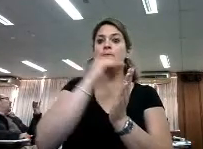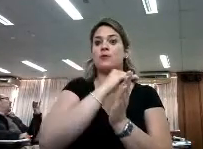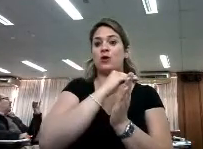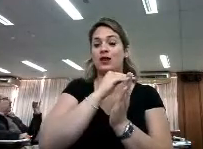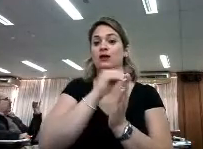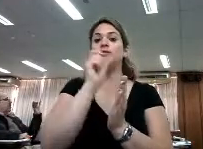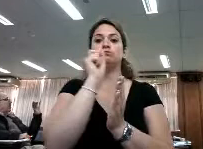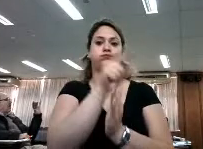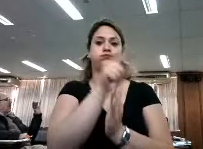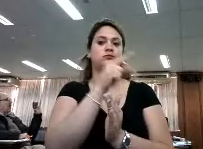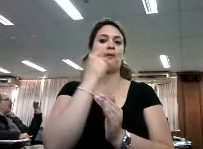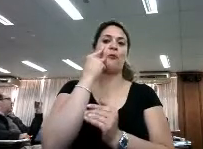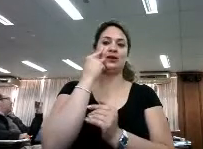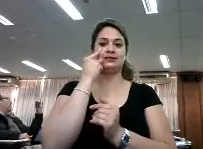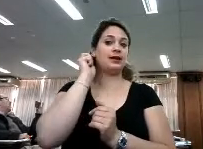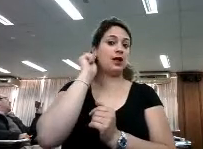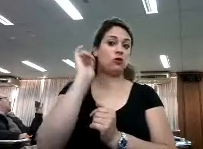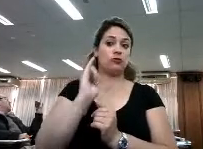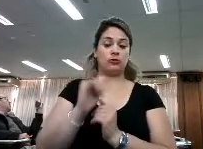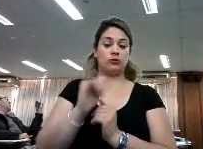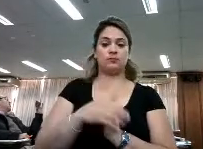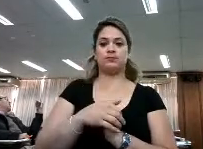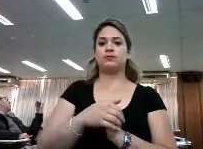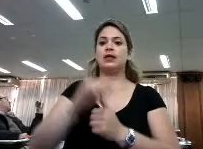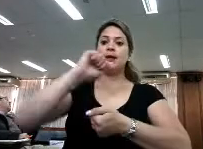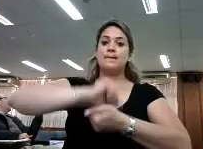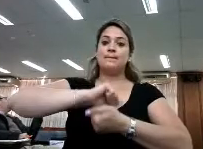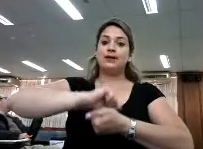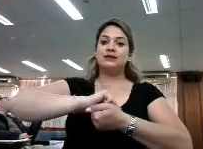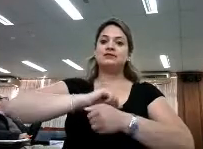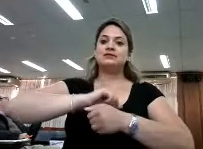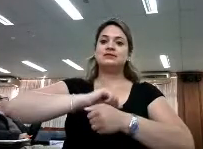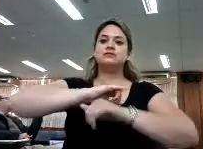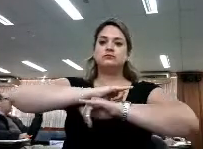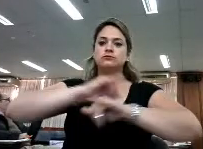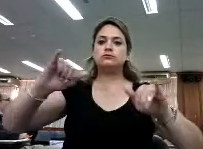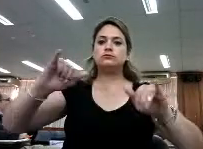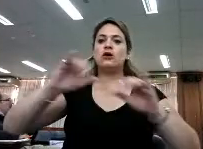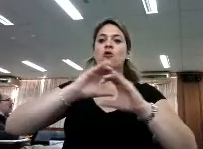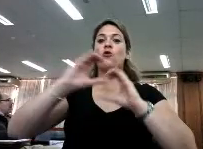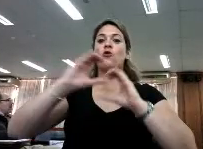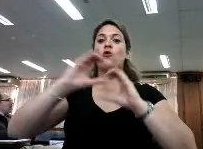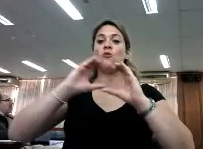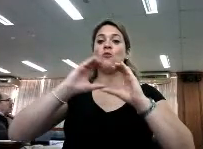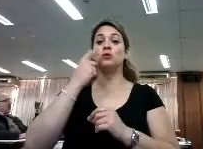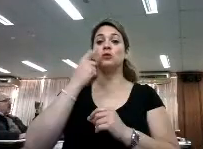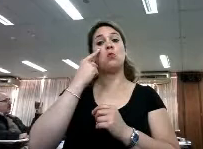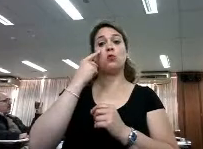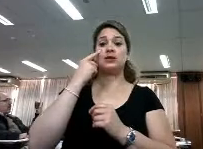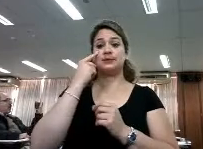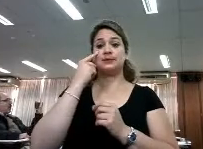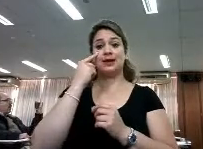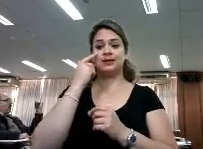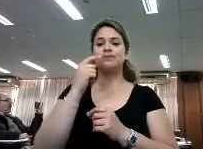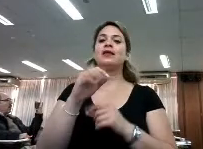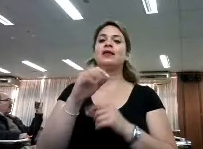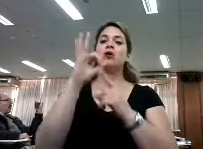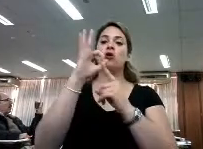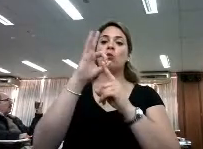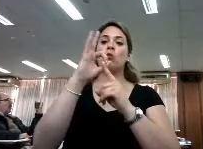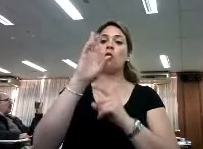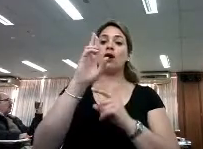La gente de prensa y comunicación de la municipalidad nos genera el código QR,